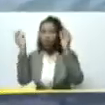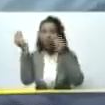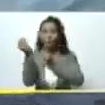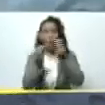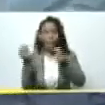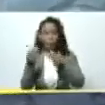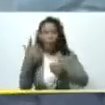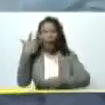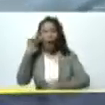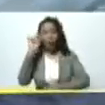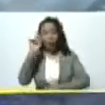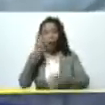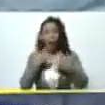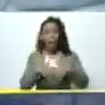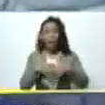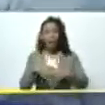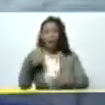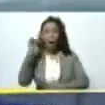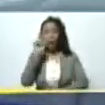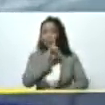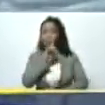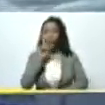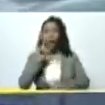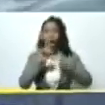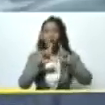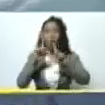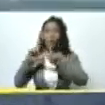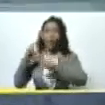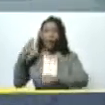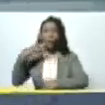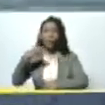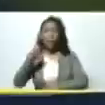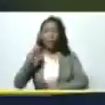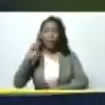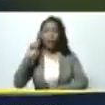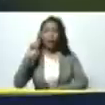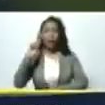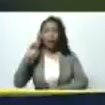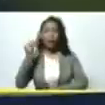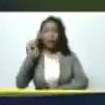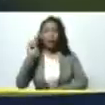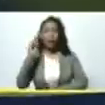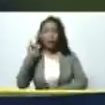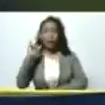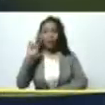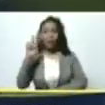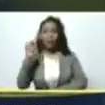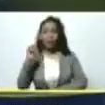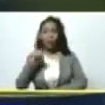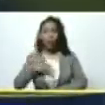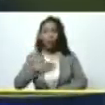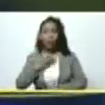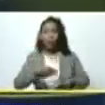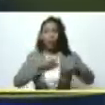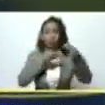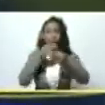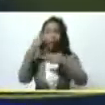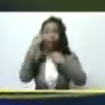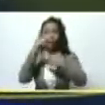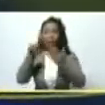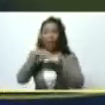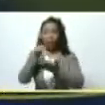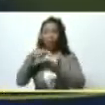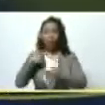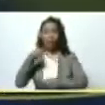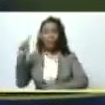una empresa que se llama Logística Pequibén que vamos a poder distribuir a nivel nacional por supuesto este es nuestro